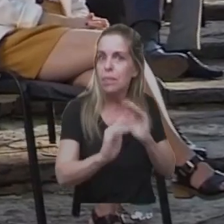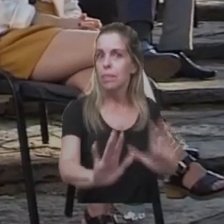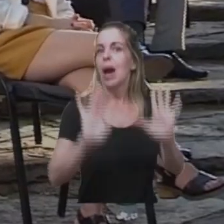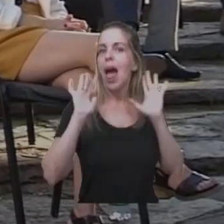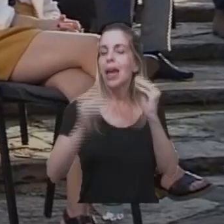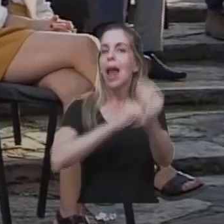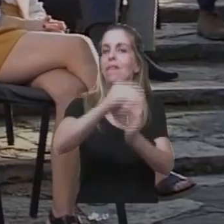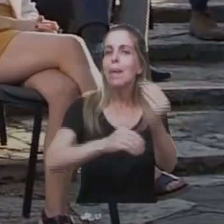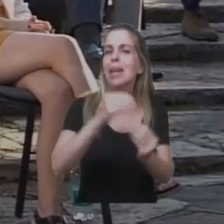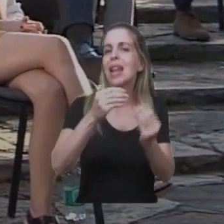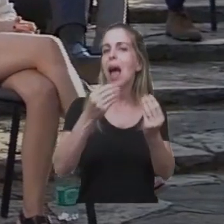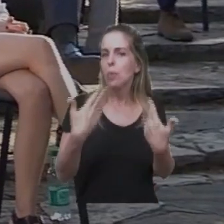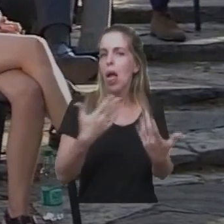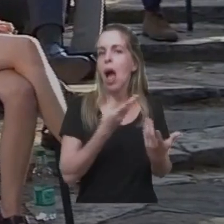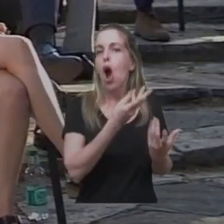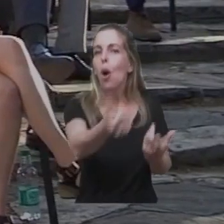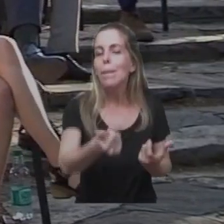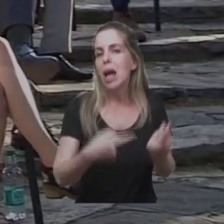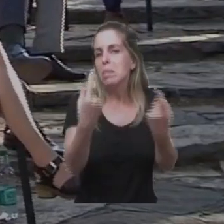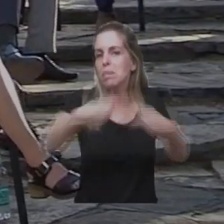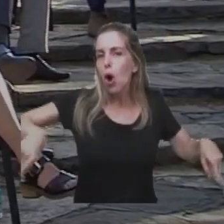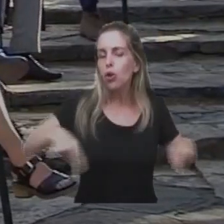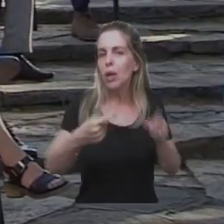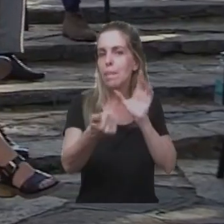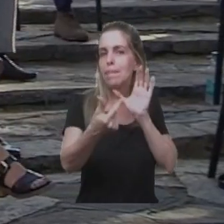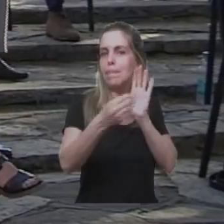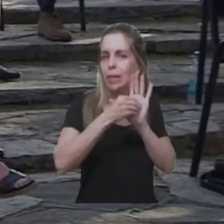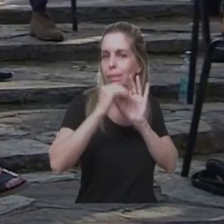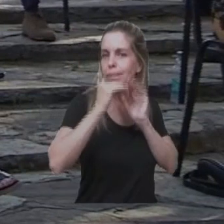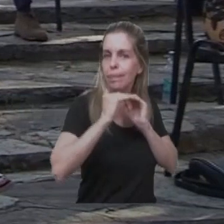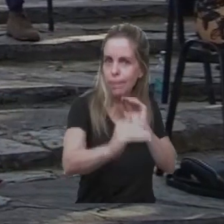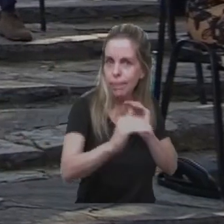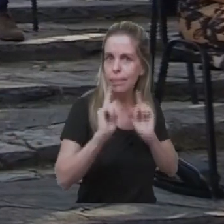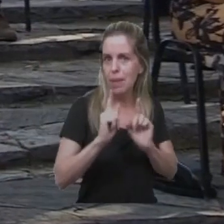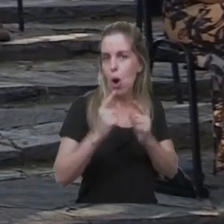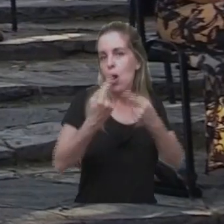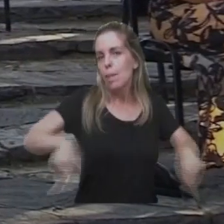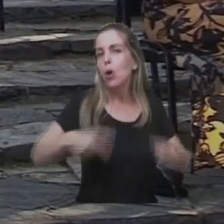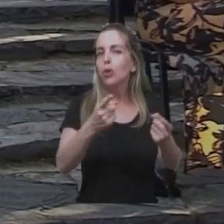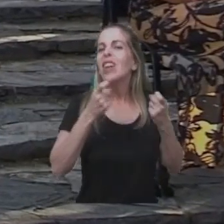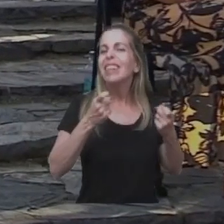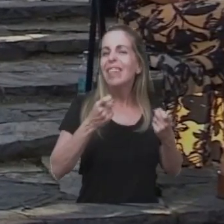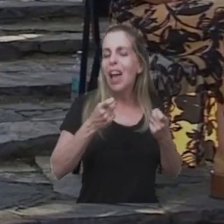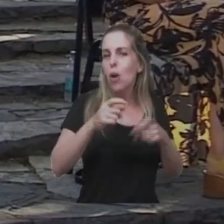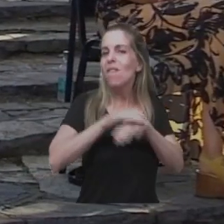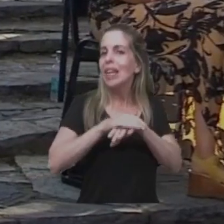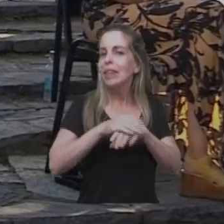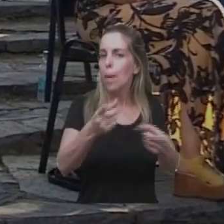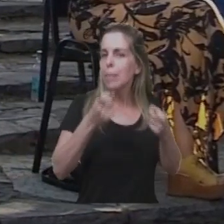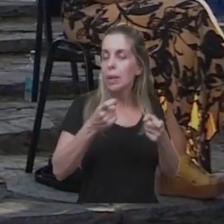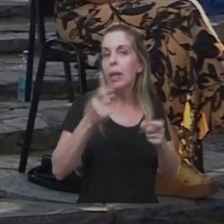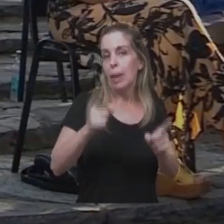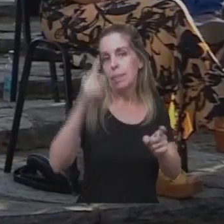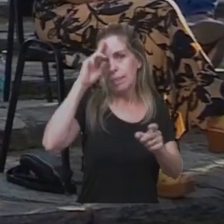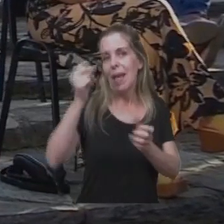familia de los argentinos productos de primera necesidad, de canasta básica, como dijo, pero también de las principales marcas que